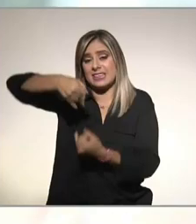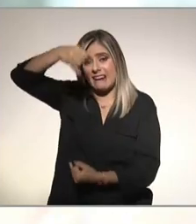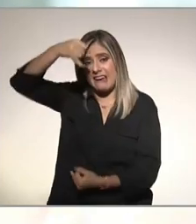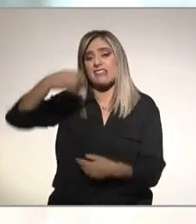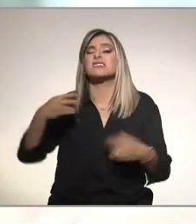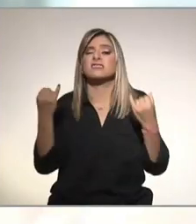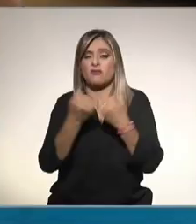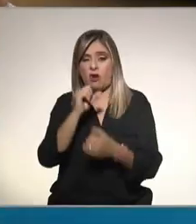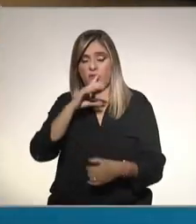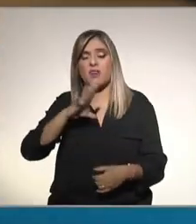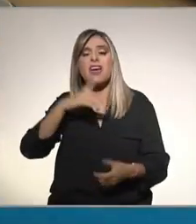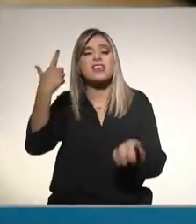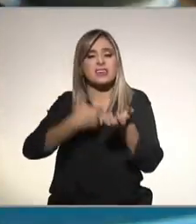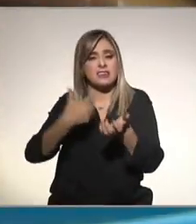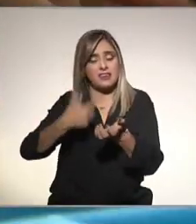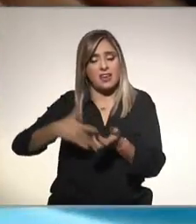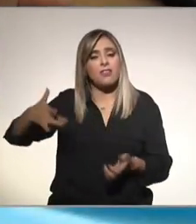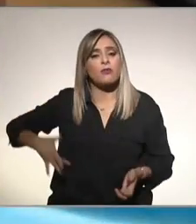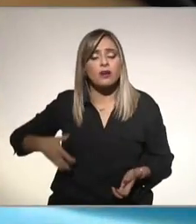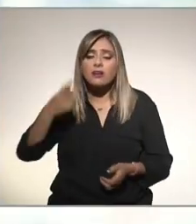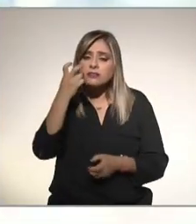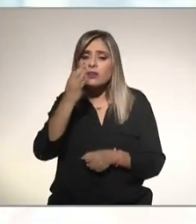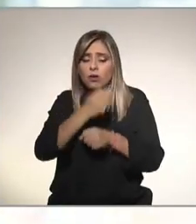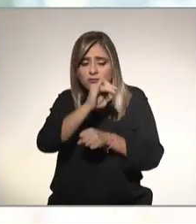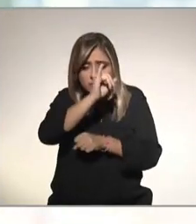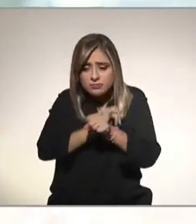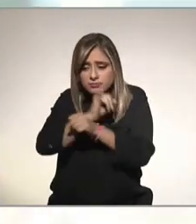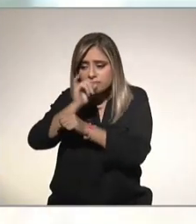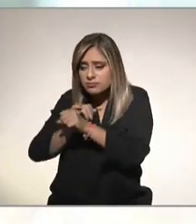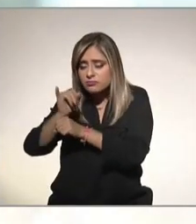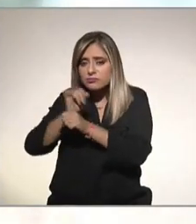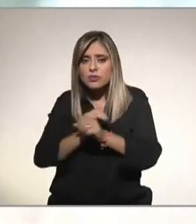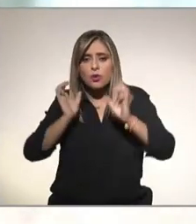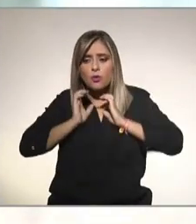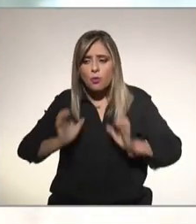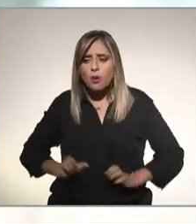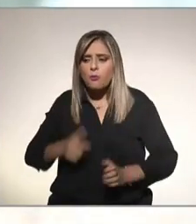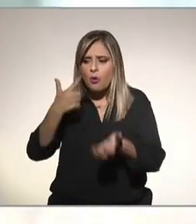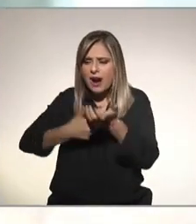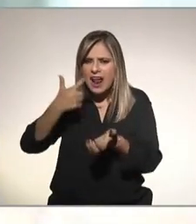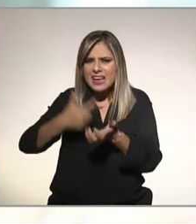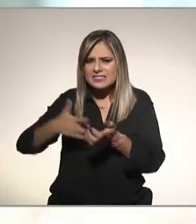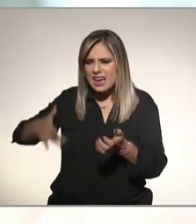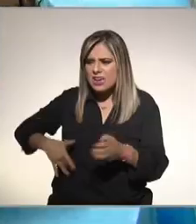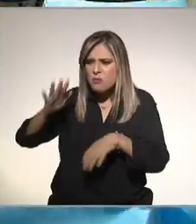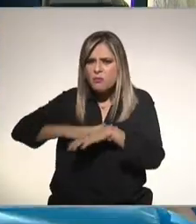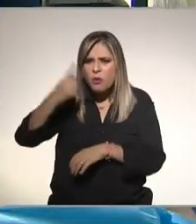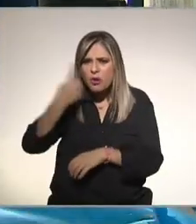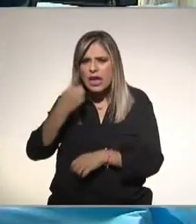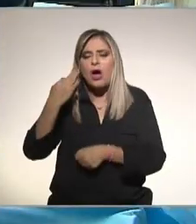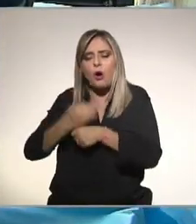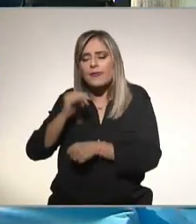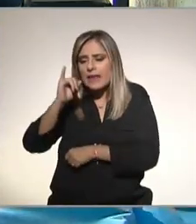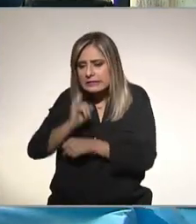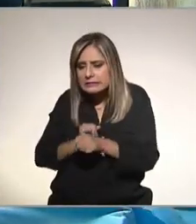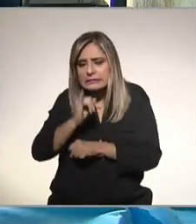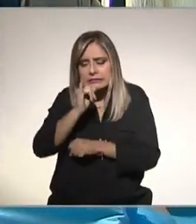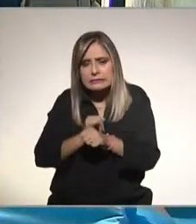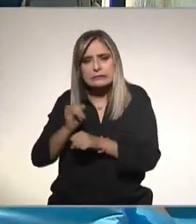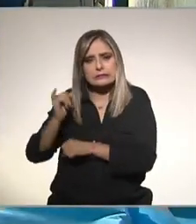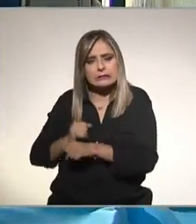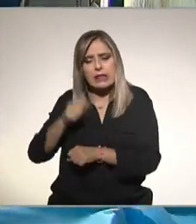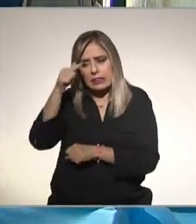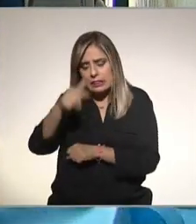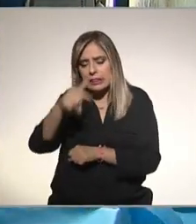se está estudiando ahora más a fondo el metabolismo de esa grasa pero estamos conociendo más de esta enfermedad